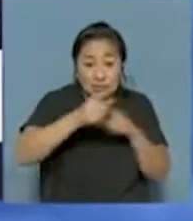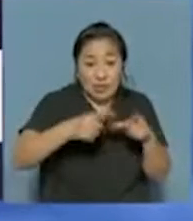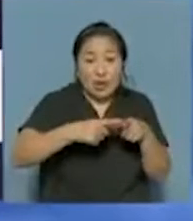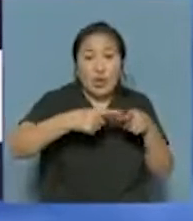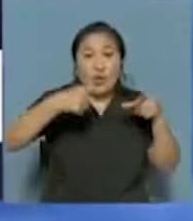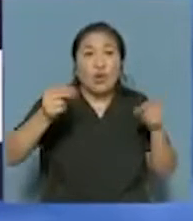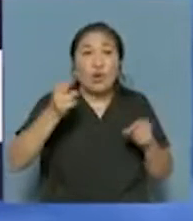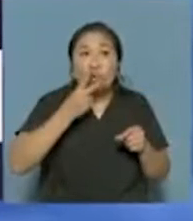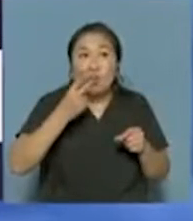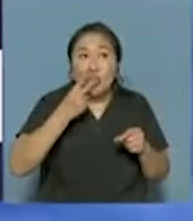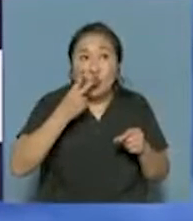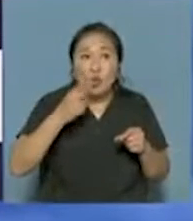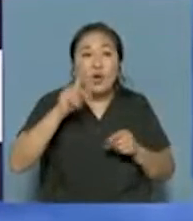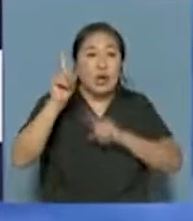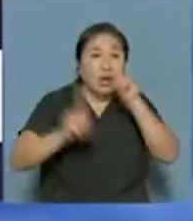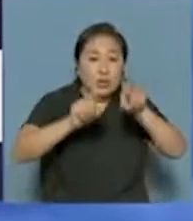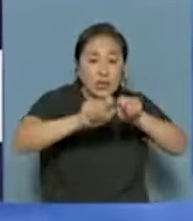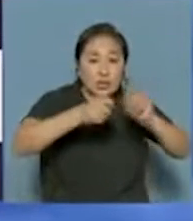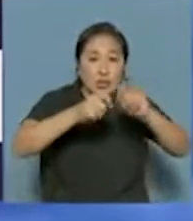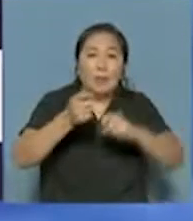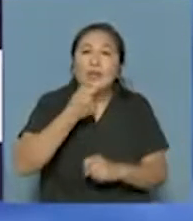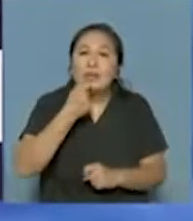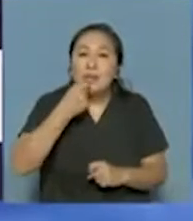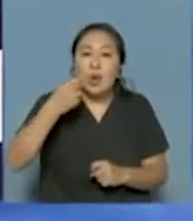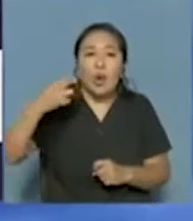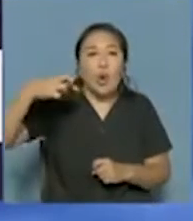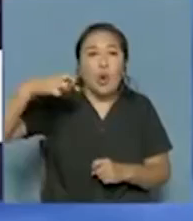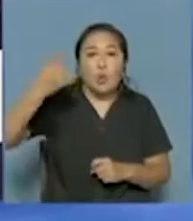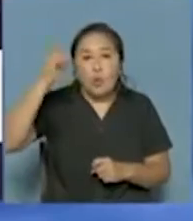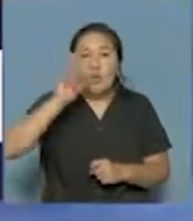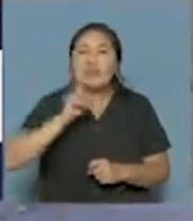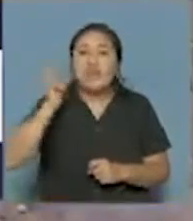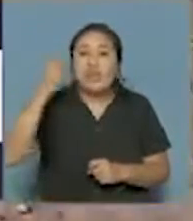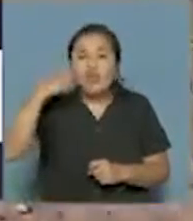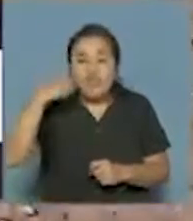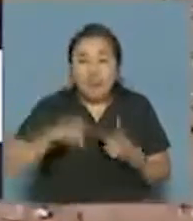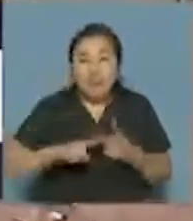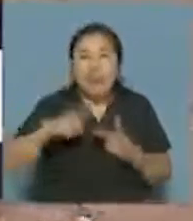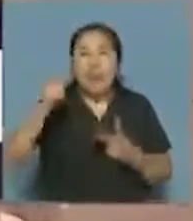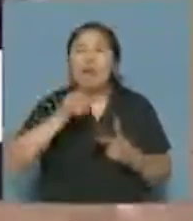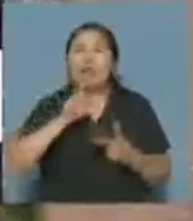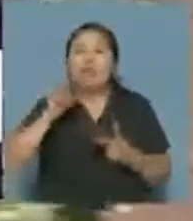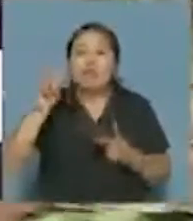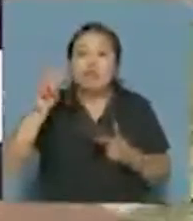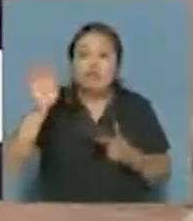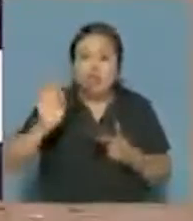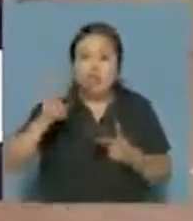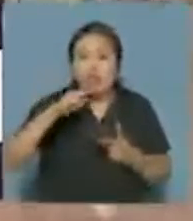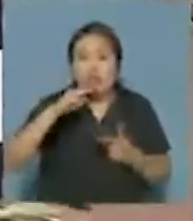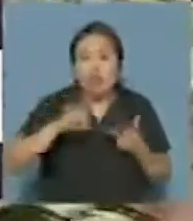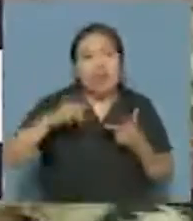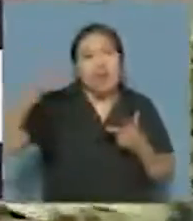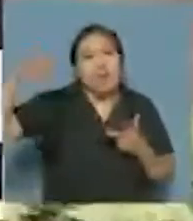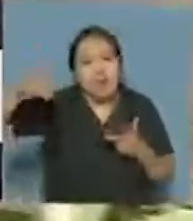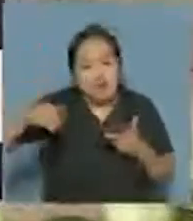daños muy fuertes en zonas como Puesto Viejo, Pozo Cavado, Alto Verde, algún Monterrico.